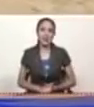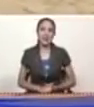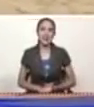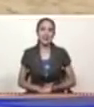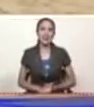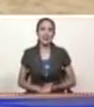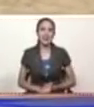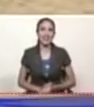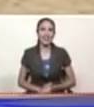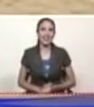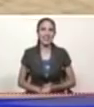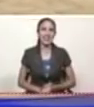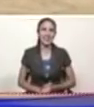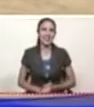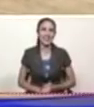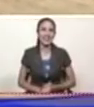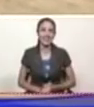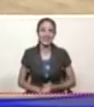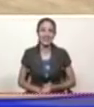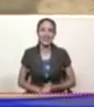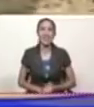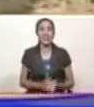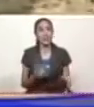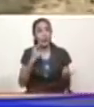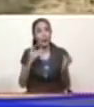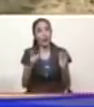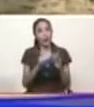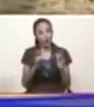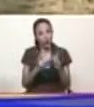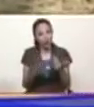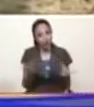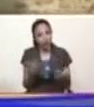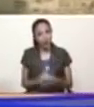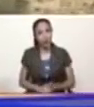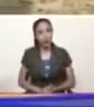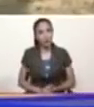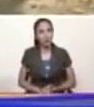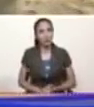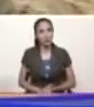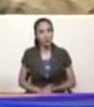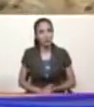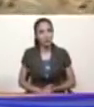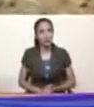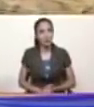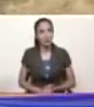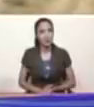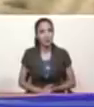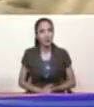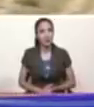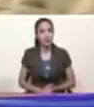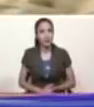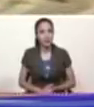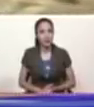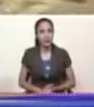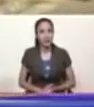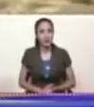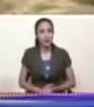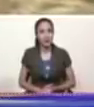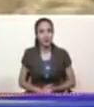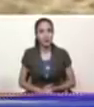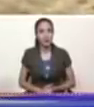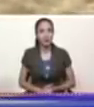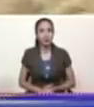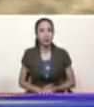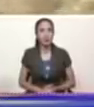este muy contento por este pase y muchas felicidades a usted por el buen trabajo que está haciendo y